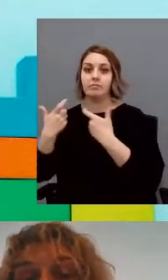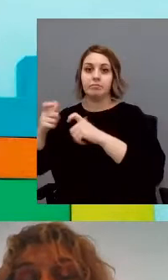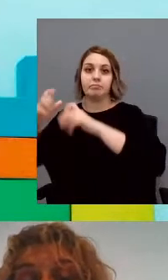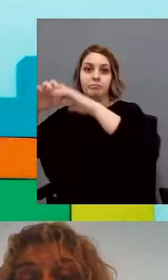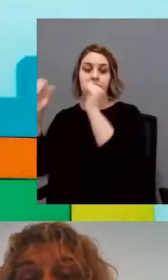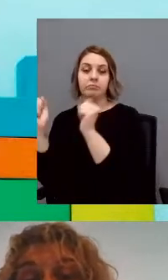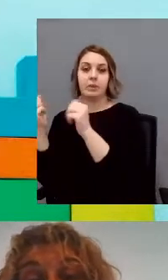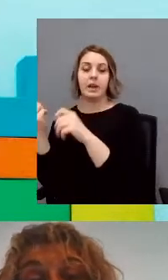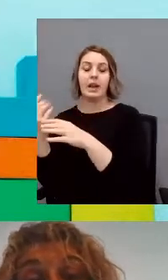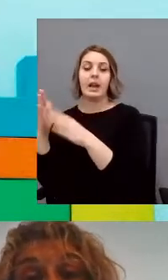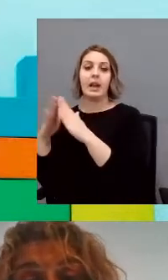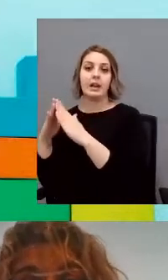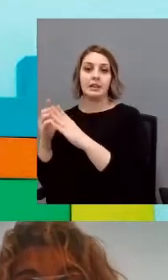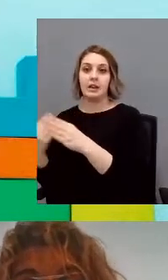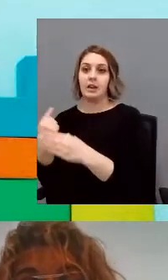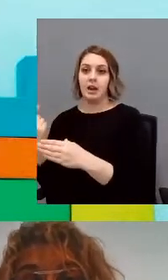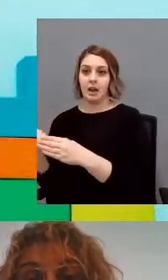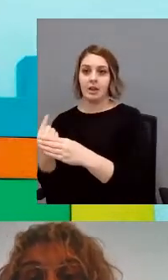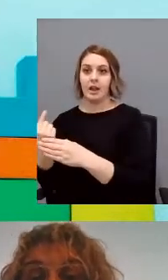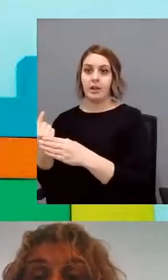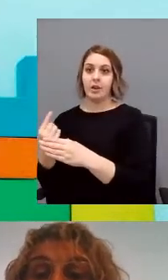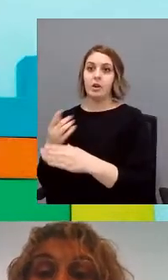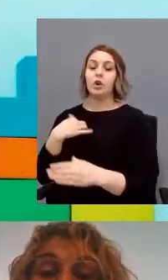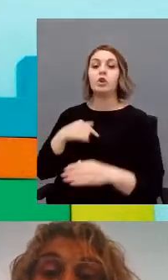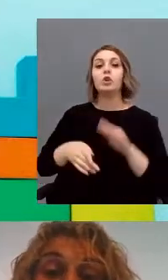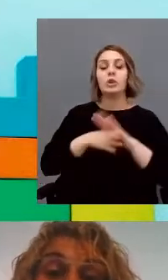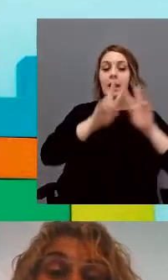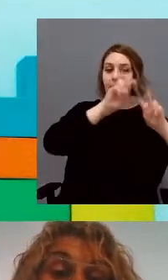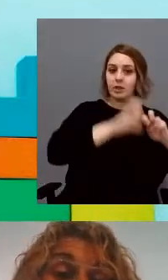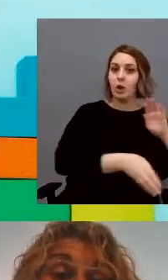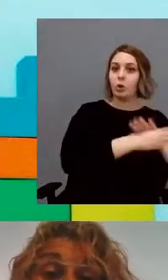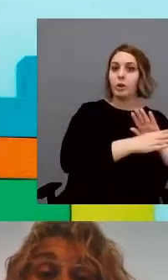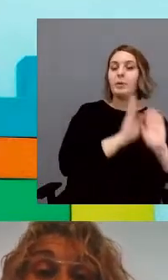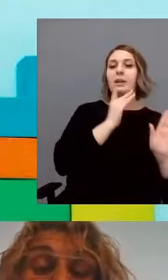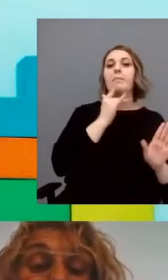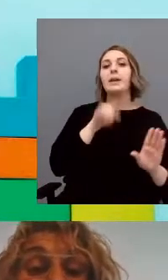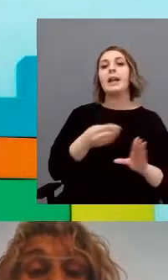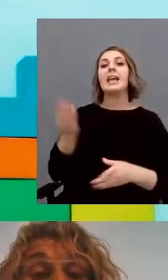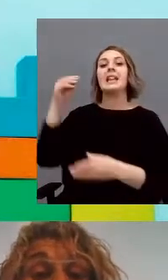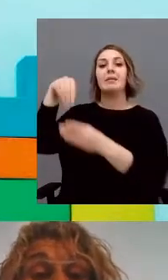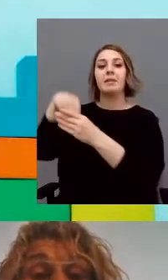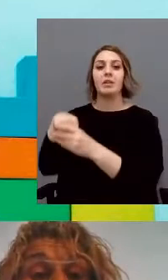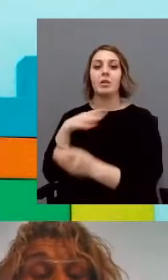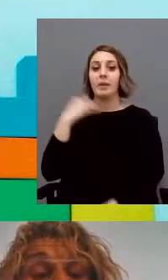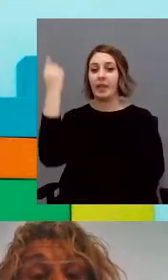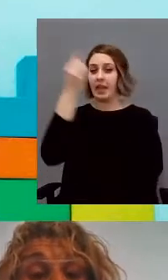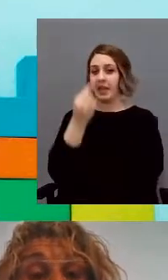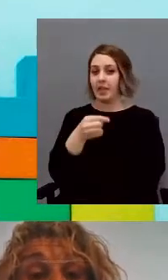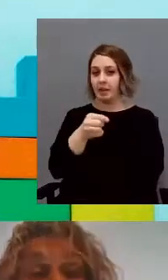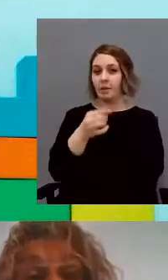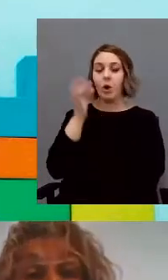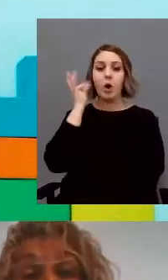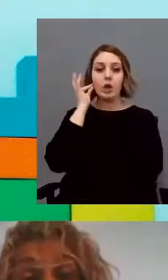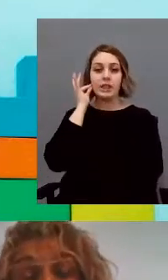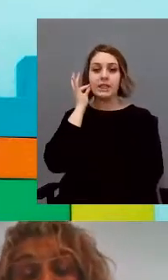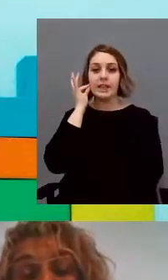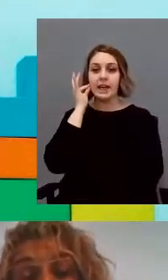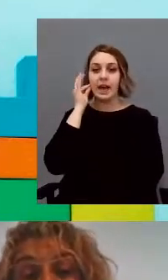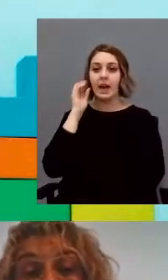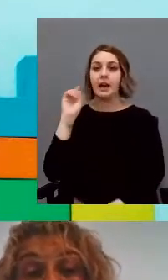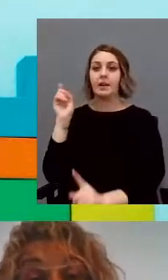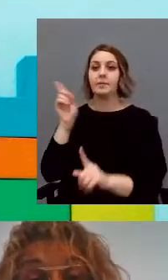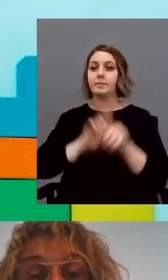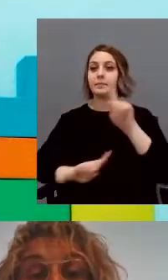Nosotros continuamos con la investigación, pero también con la intervención. Entonces, por ejemplo, se puede observar en este dibujo, que es una chica con